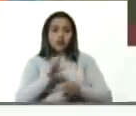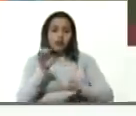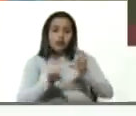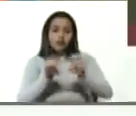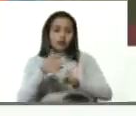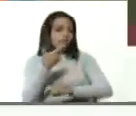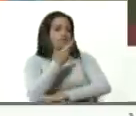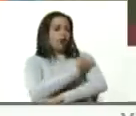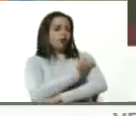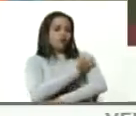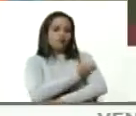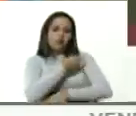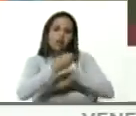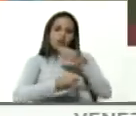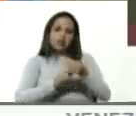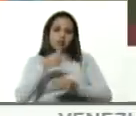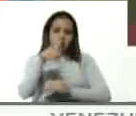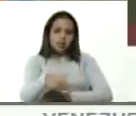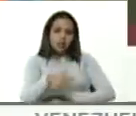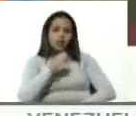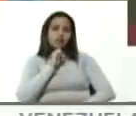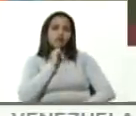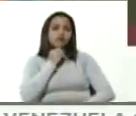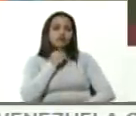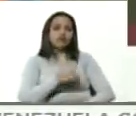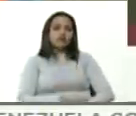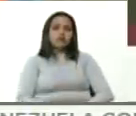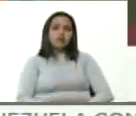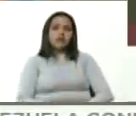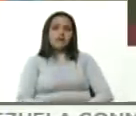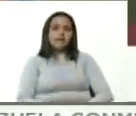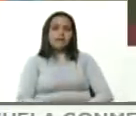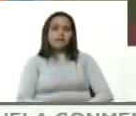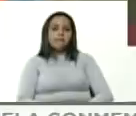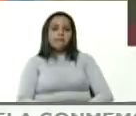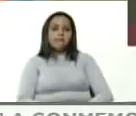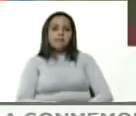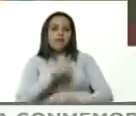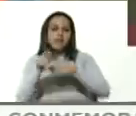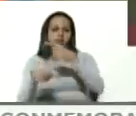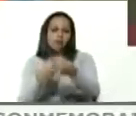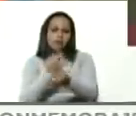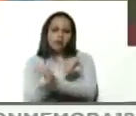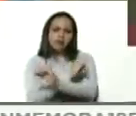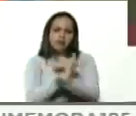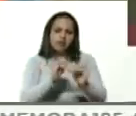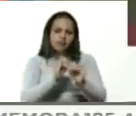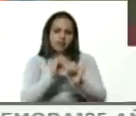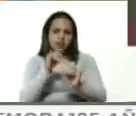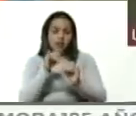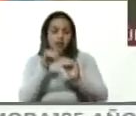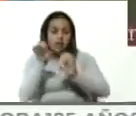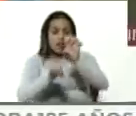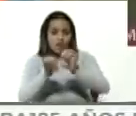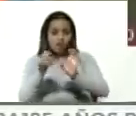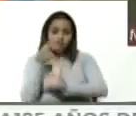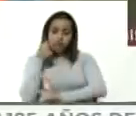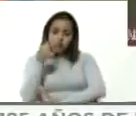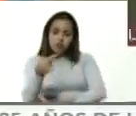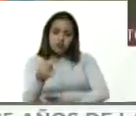actualmente se están realizando en Rusia una vez que terminen las pruebas usted ha dicho que